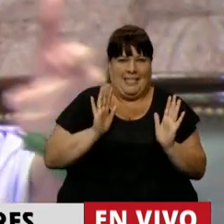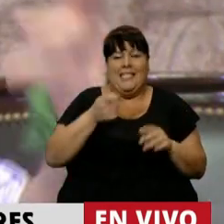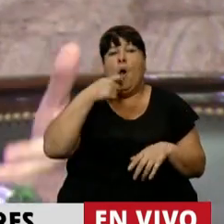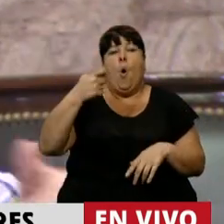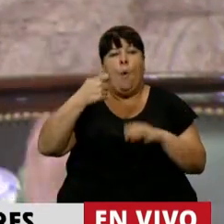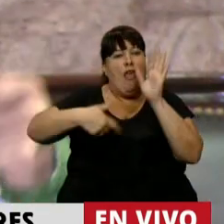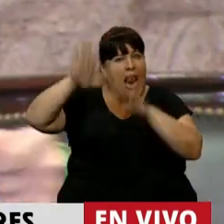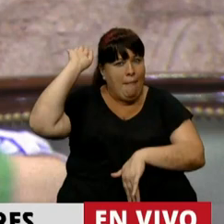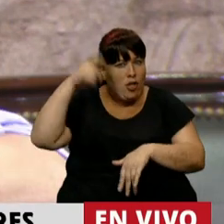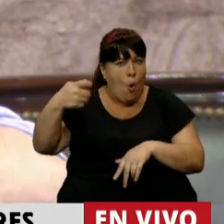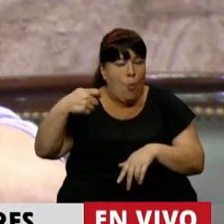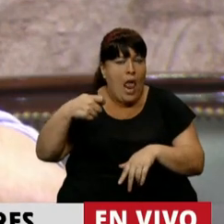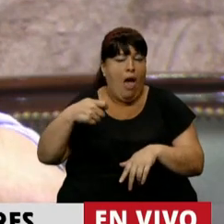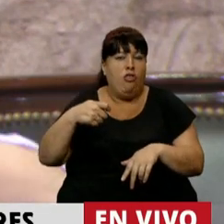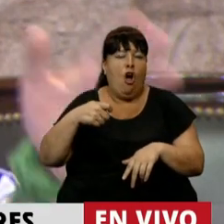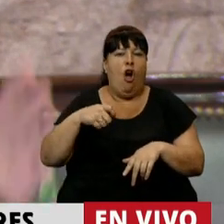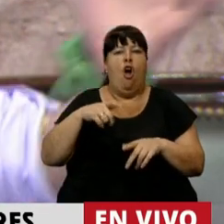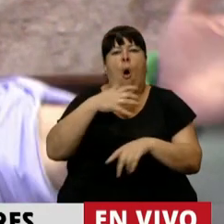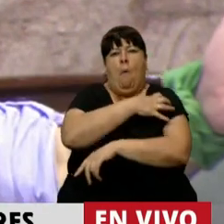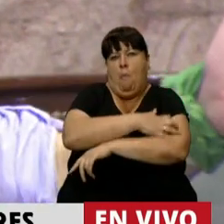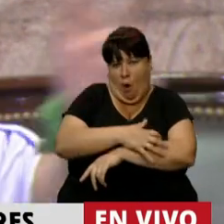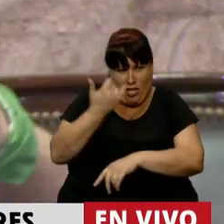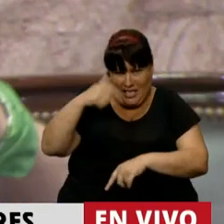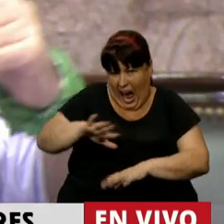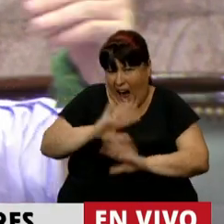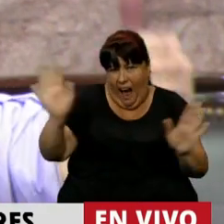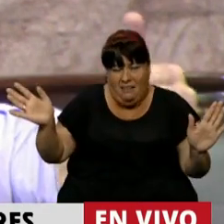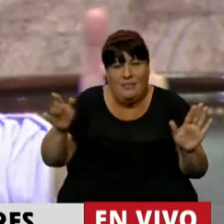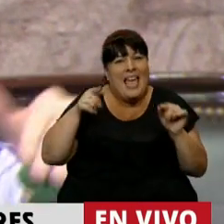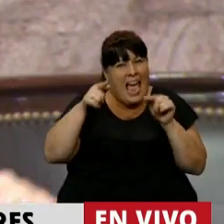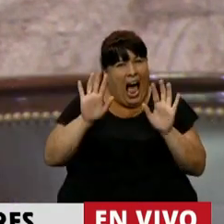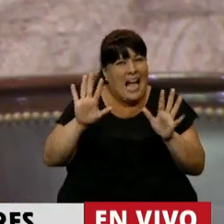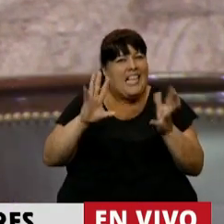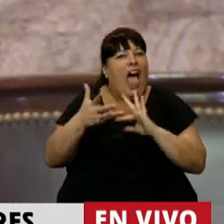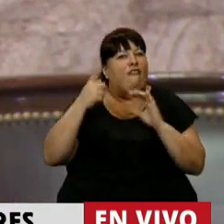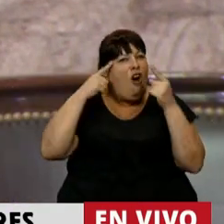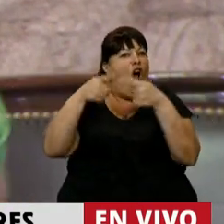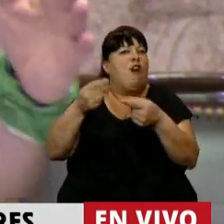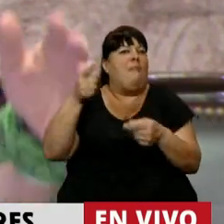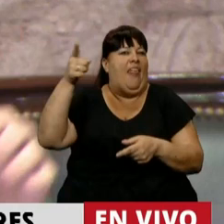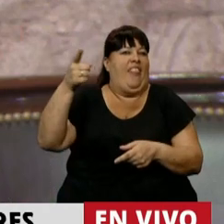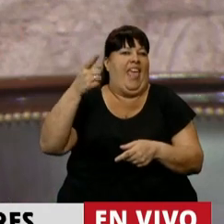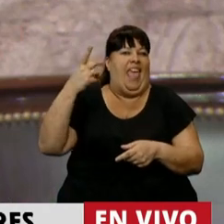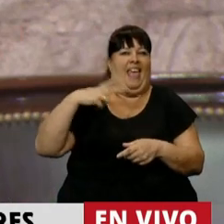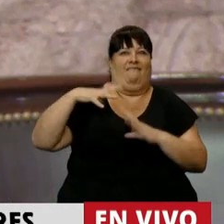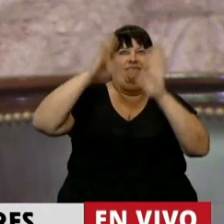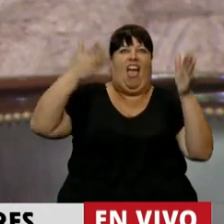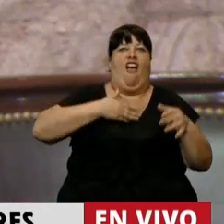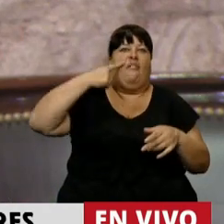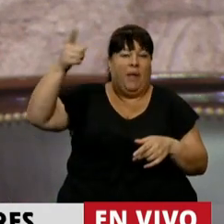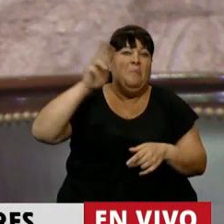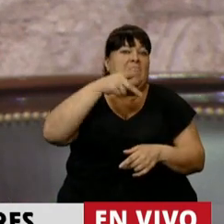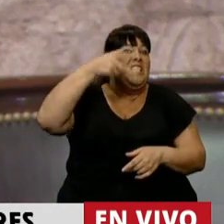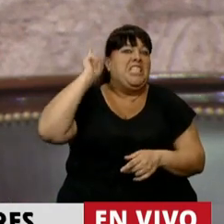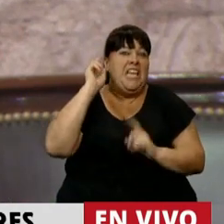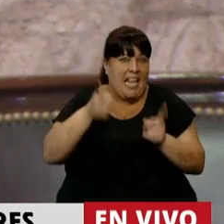jubilados, una gran mayoría de jubilados que estén en la miseria, como ya están hoy. sea, esa es la perspectiva del gran capital. Lo vimos, por ejemplo, en